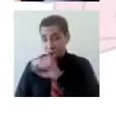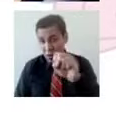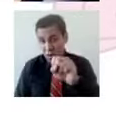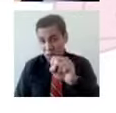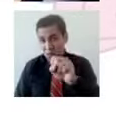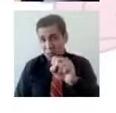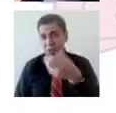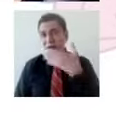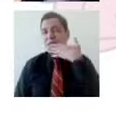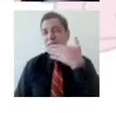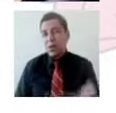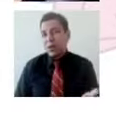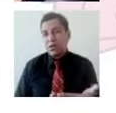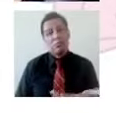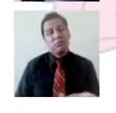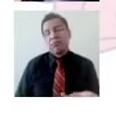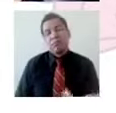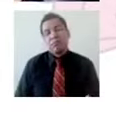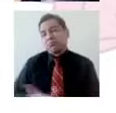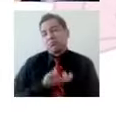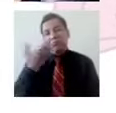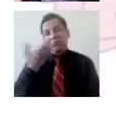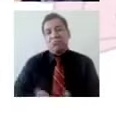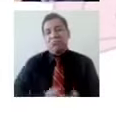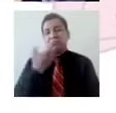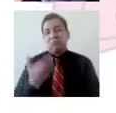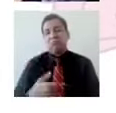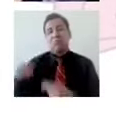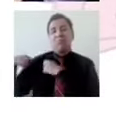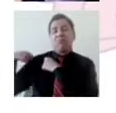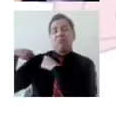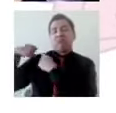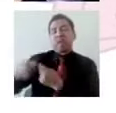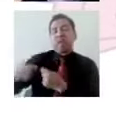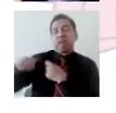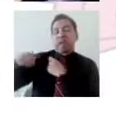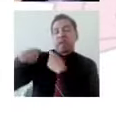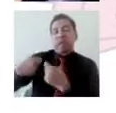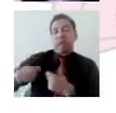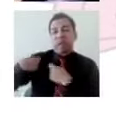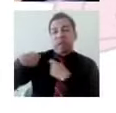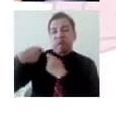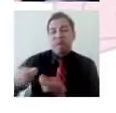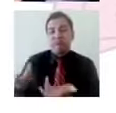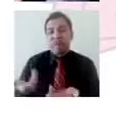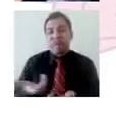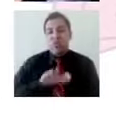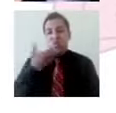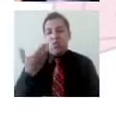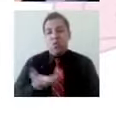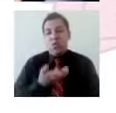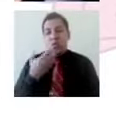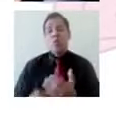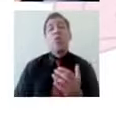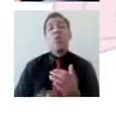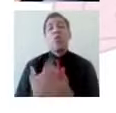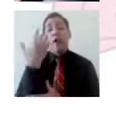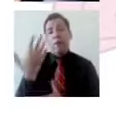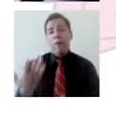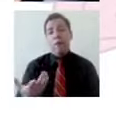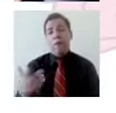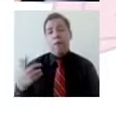con usos y costumbres que se ha trasladado a lo largo de la historia. Y que ahora con un nuevo lenguaje que estamos utilizando